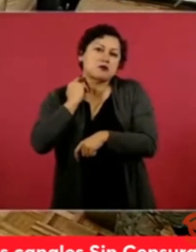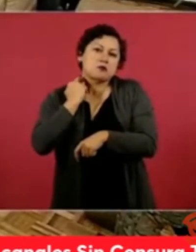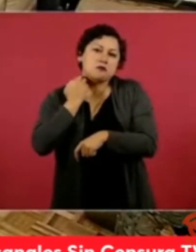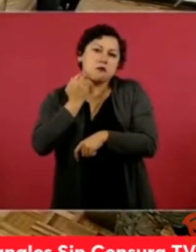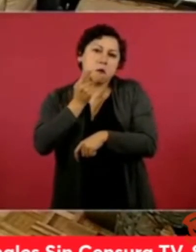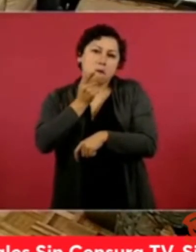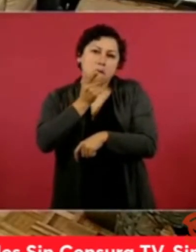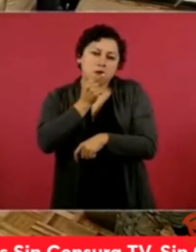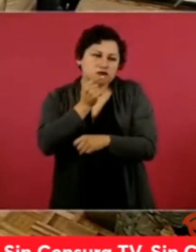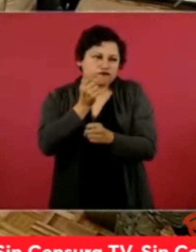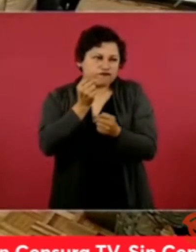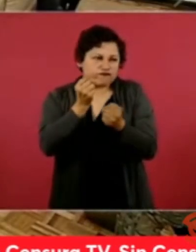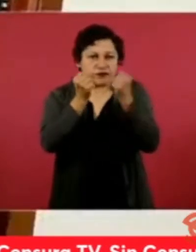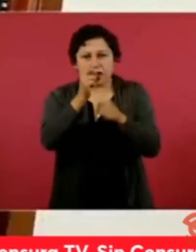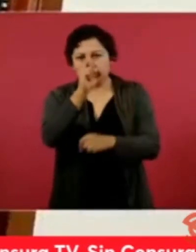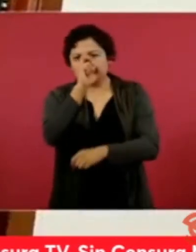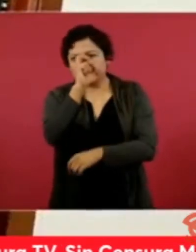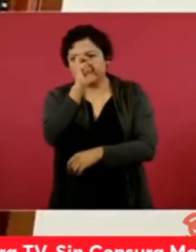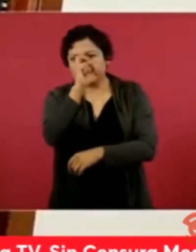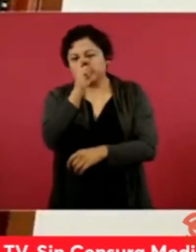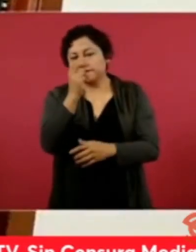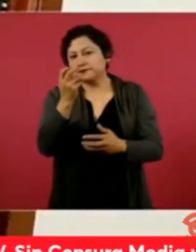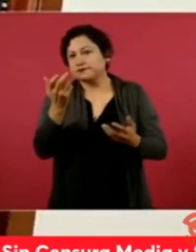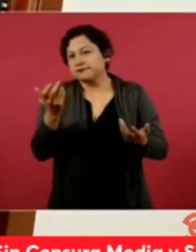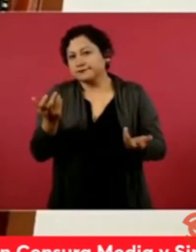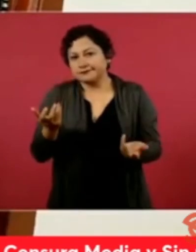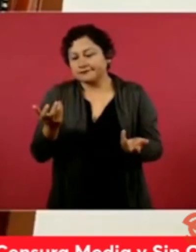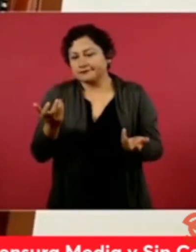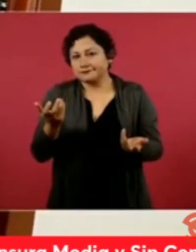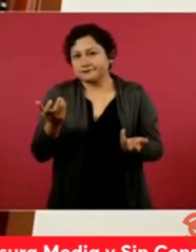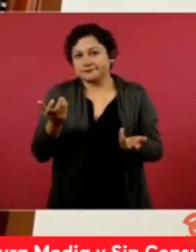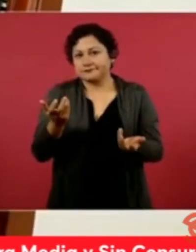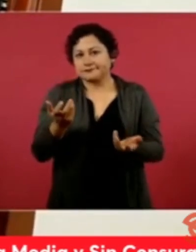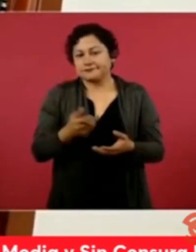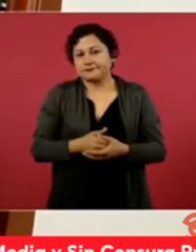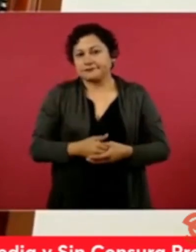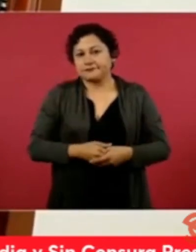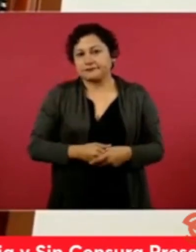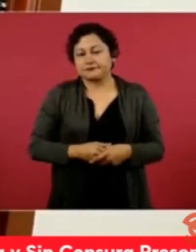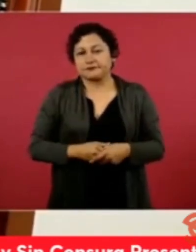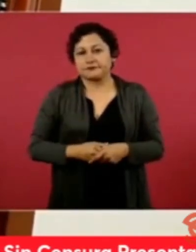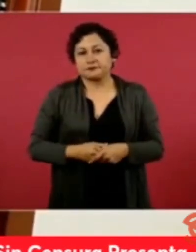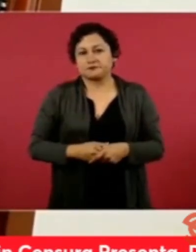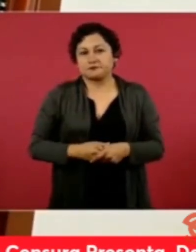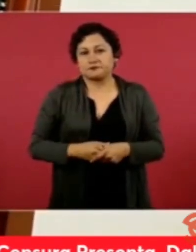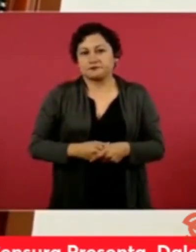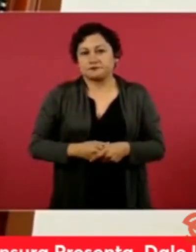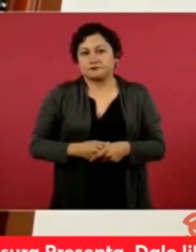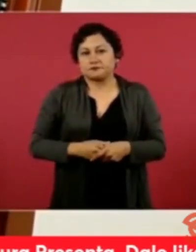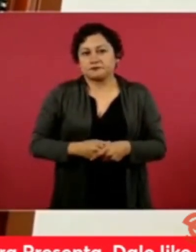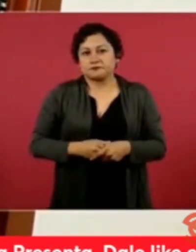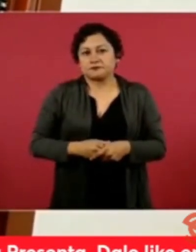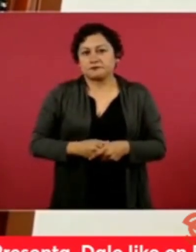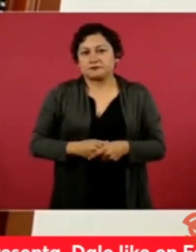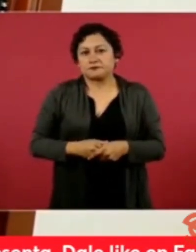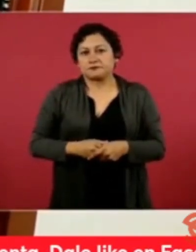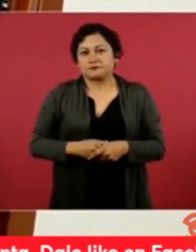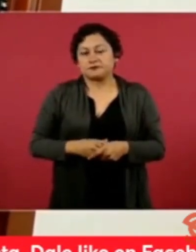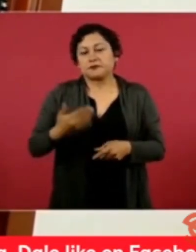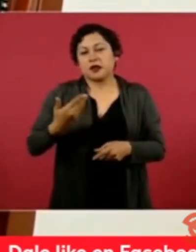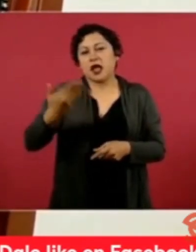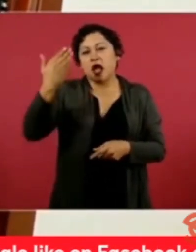Este, eran los tiempos de los que ya son adultos ahora, ¿no?